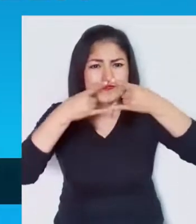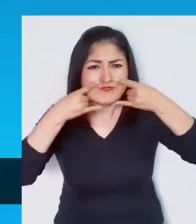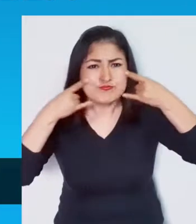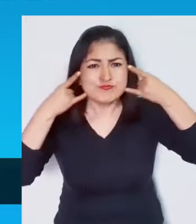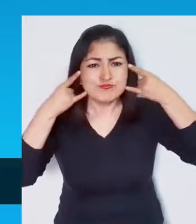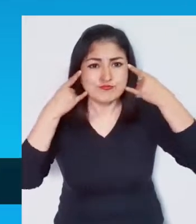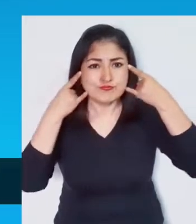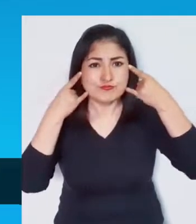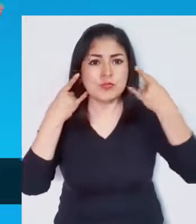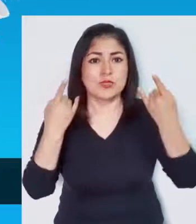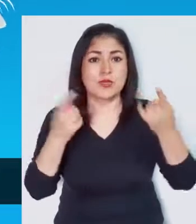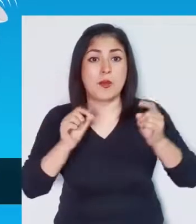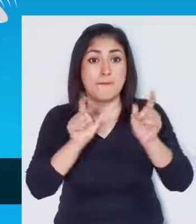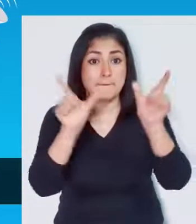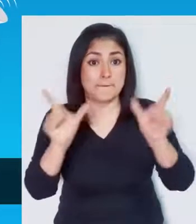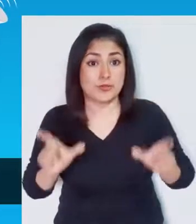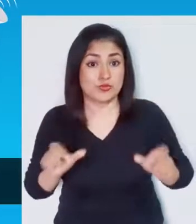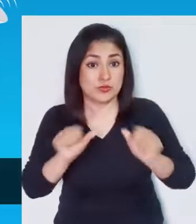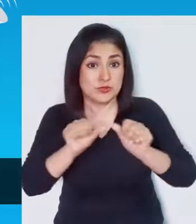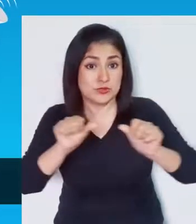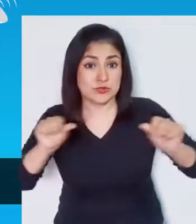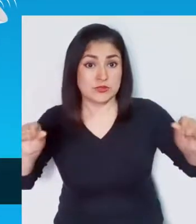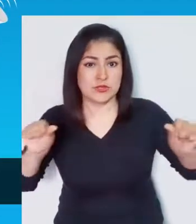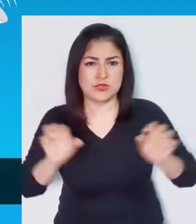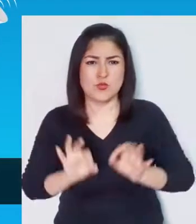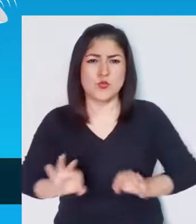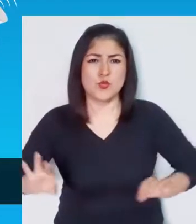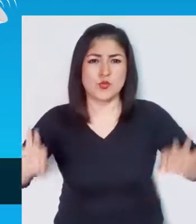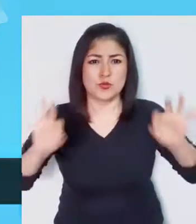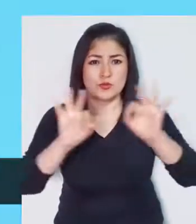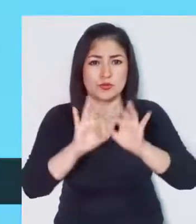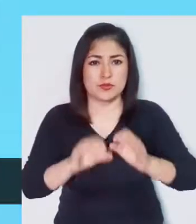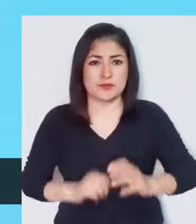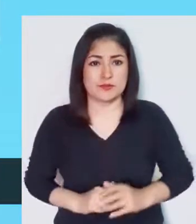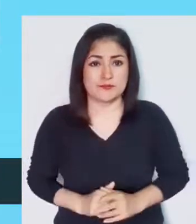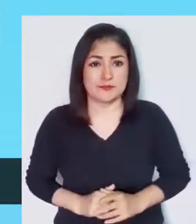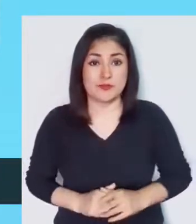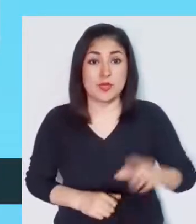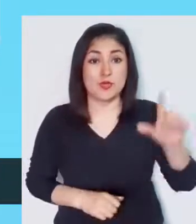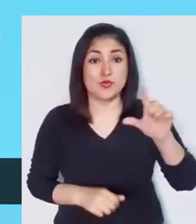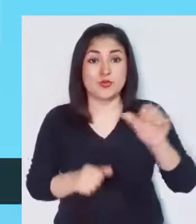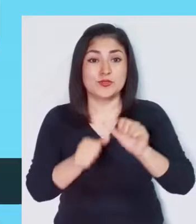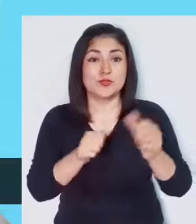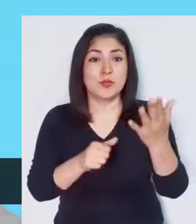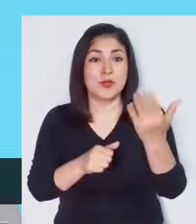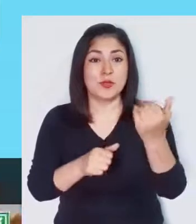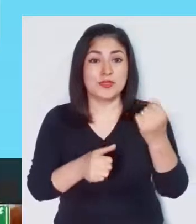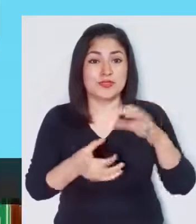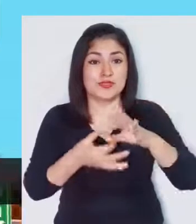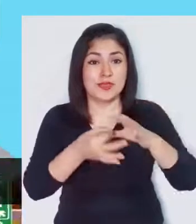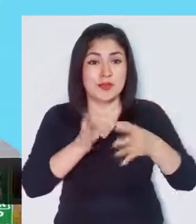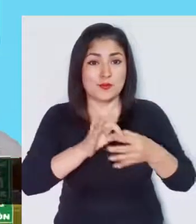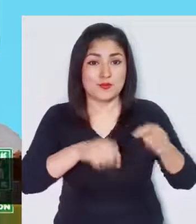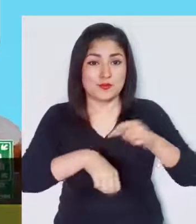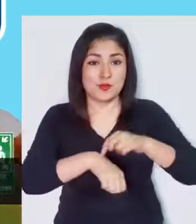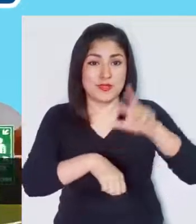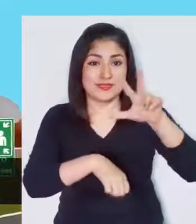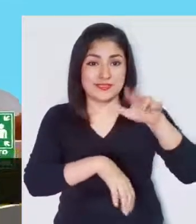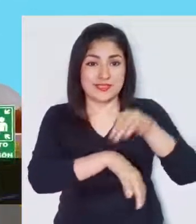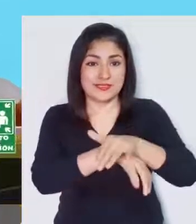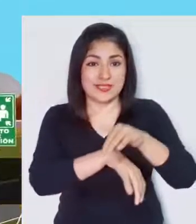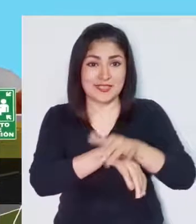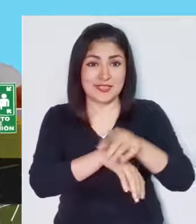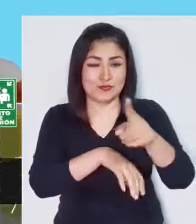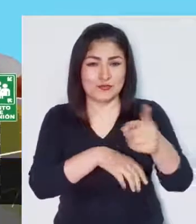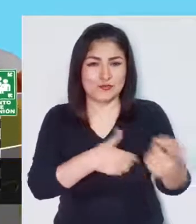utilizar mascarilla y conservar la distancia social. Este lunes 15 de agosto, a las 3 de